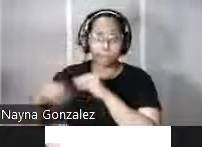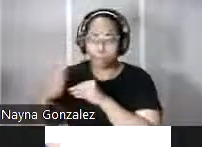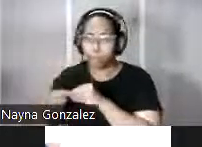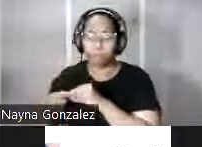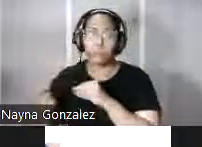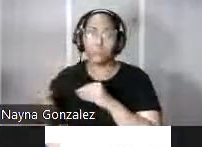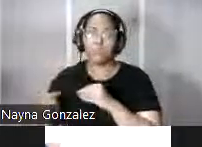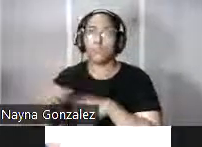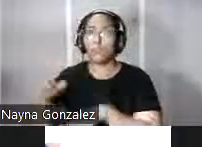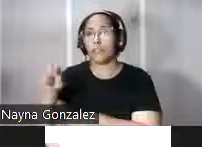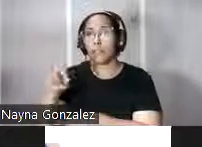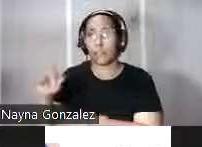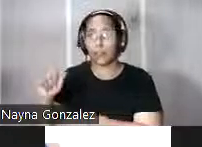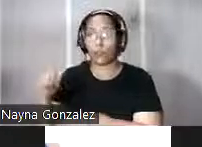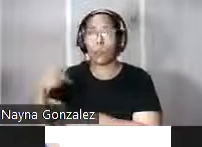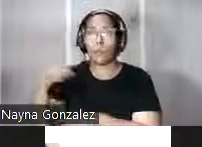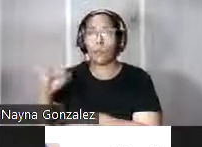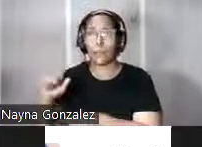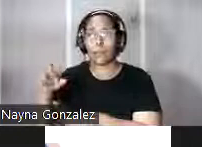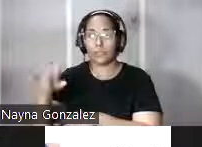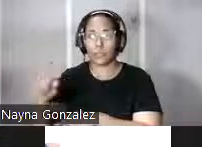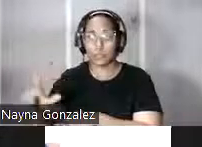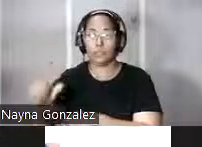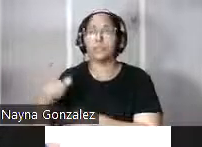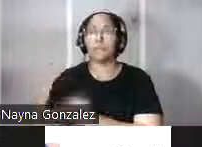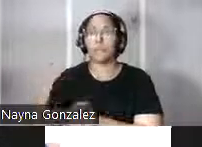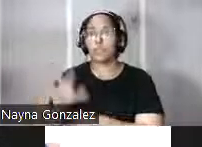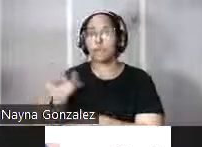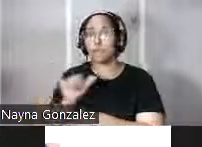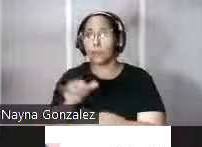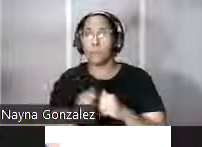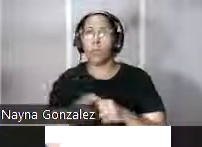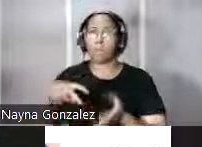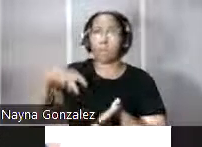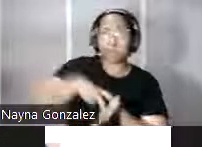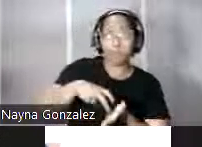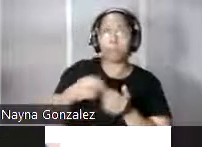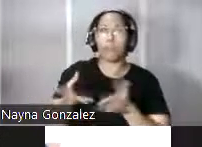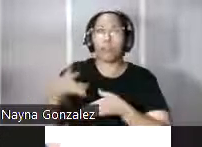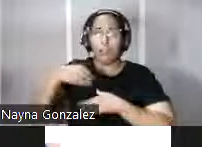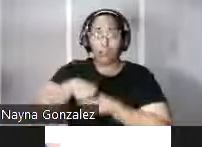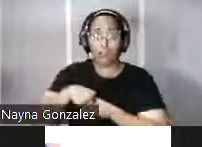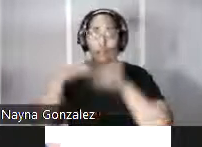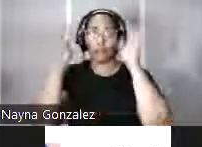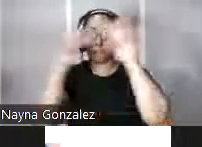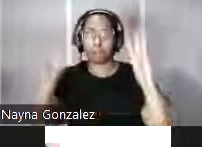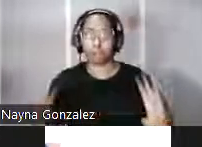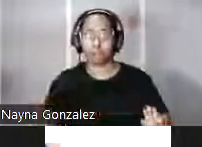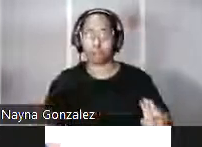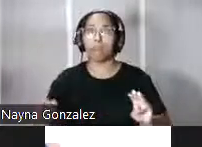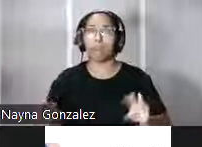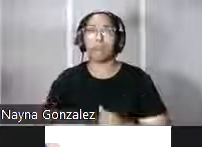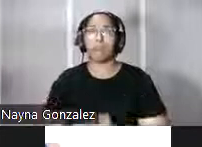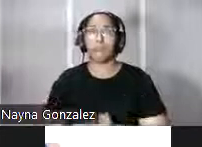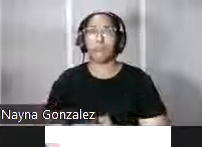terrado de pretil almenado. Estaría encalada y además en el interior sabemos que estaba decorada con azulejería